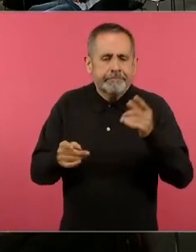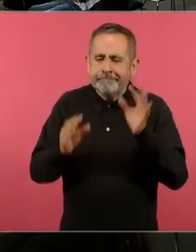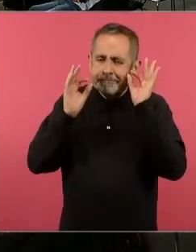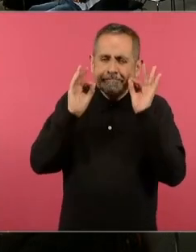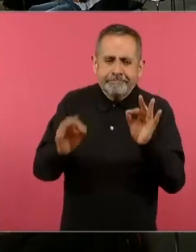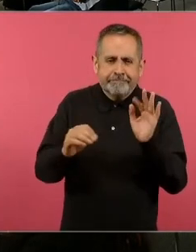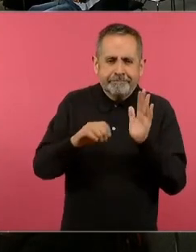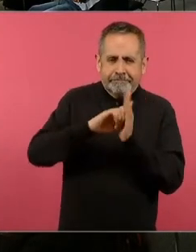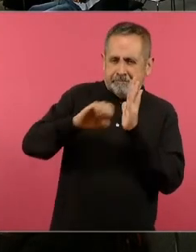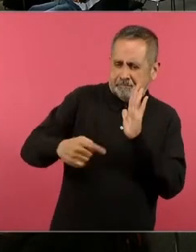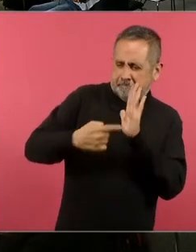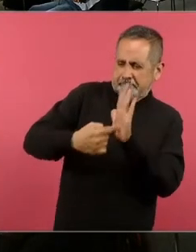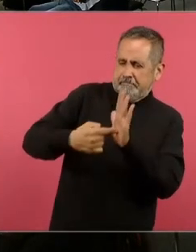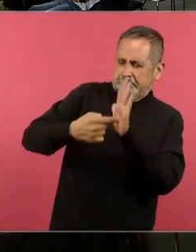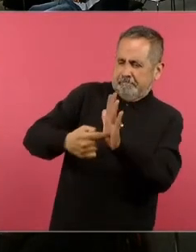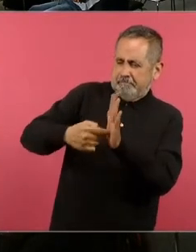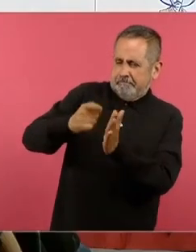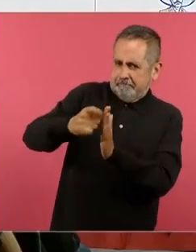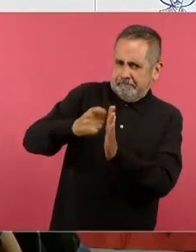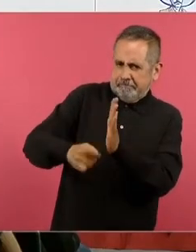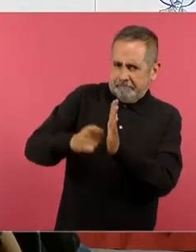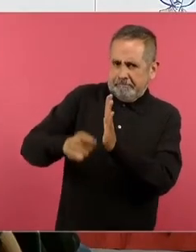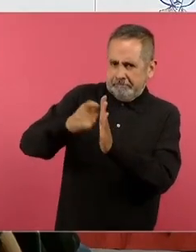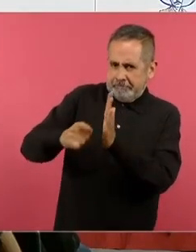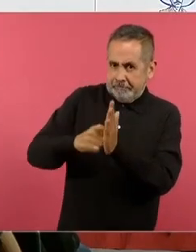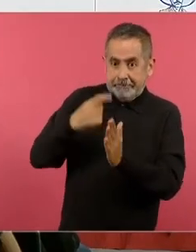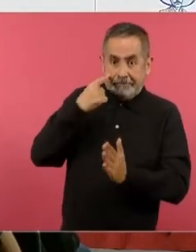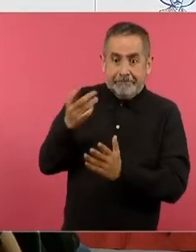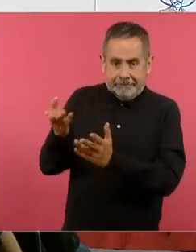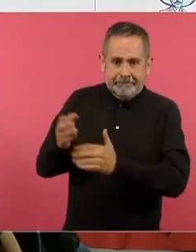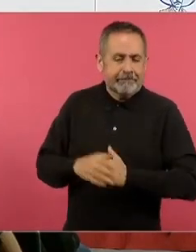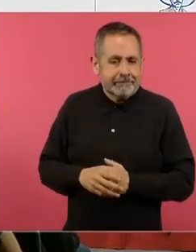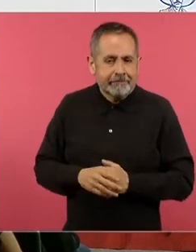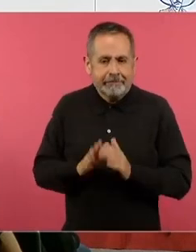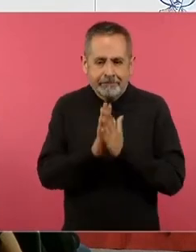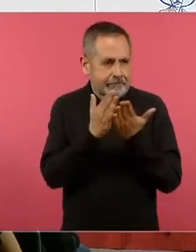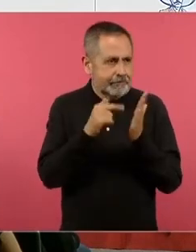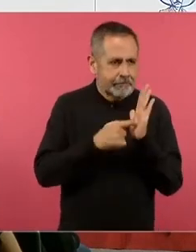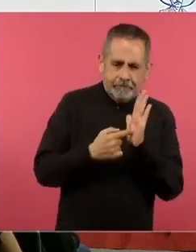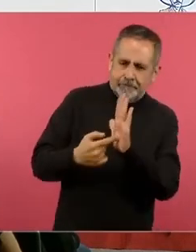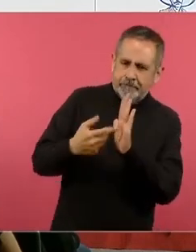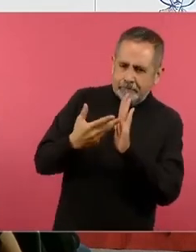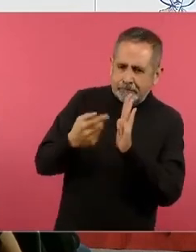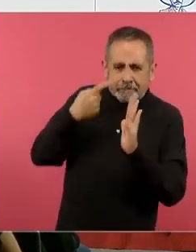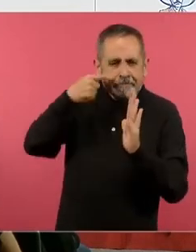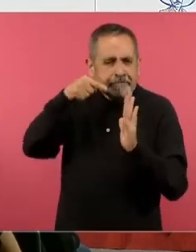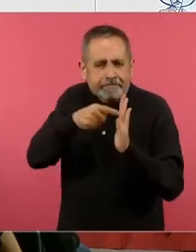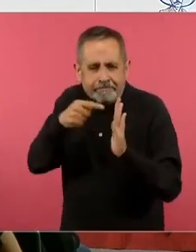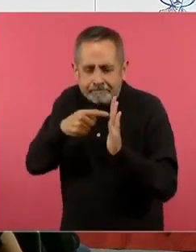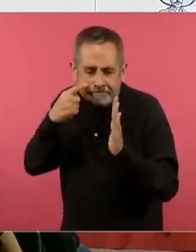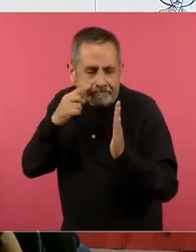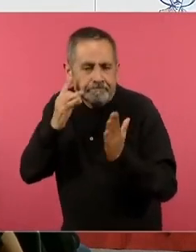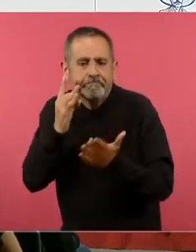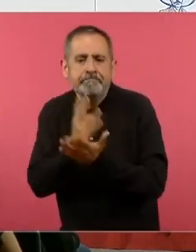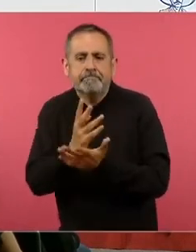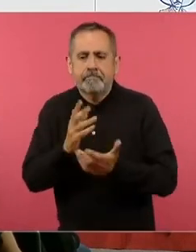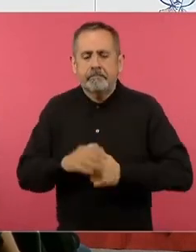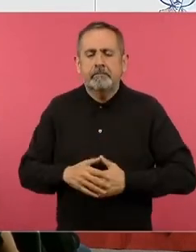manera en el libro de nuestros saberes quiero decir